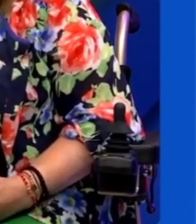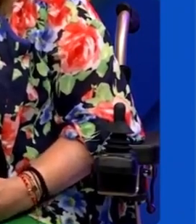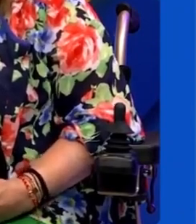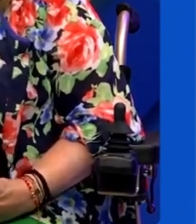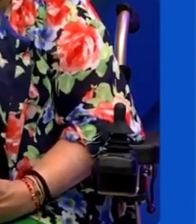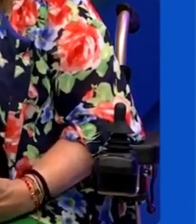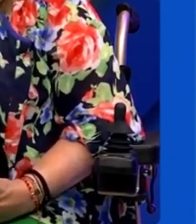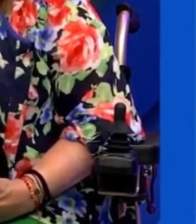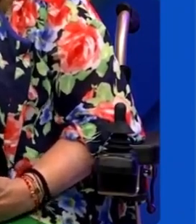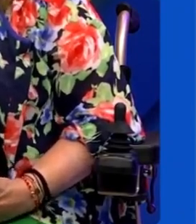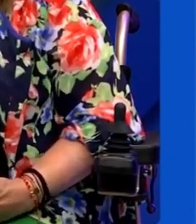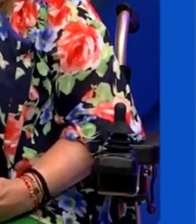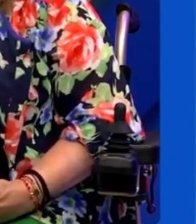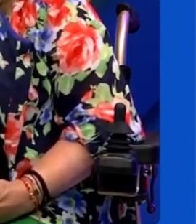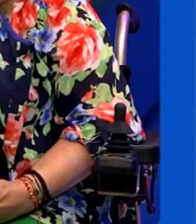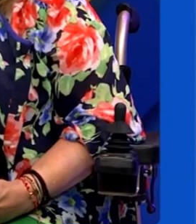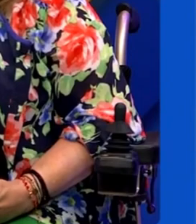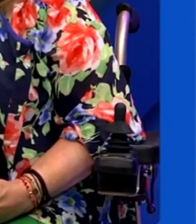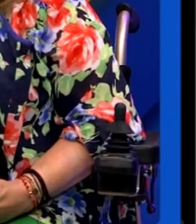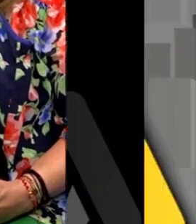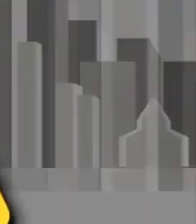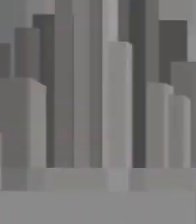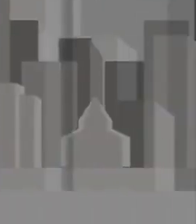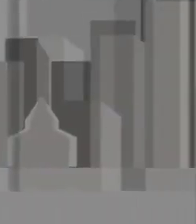prepararnos es ahora.